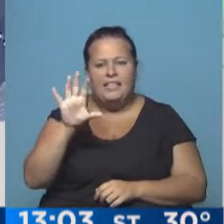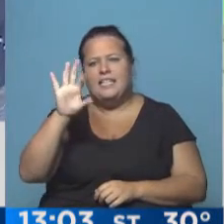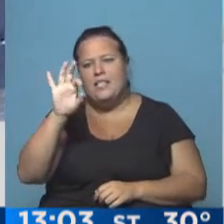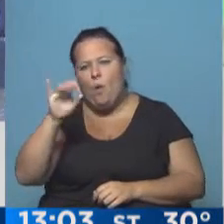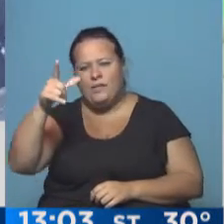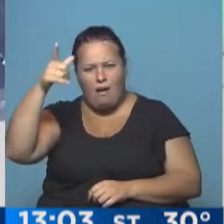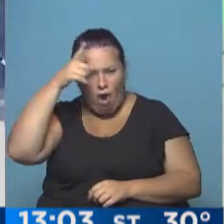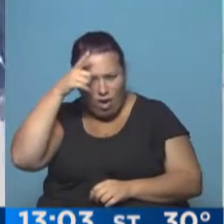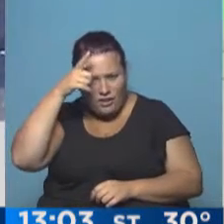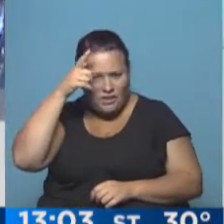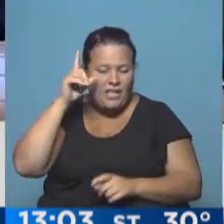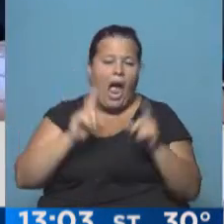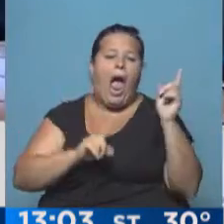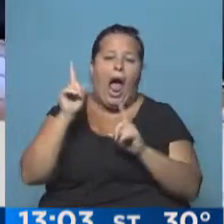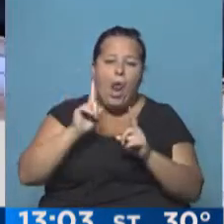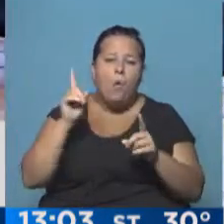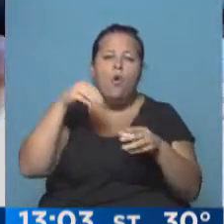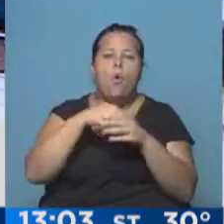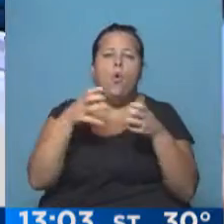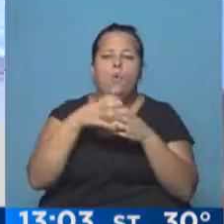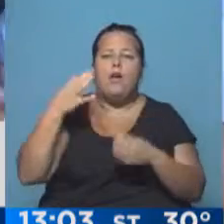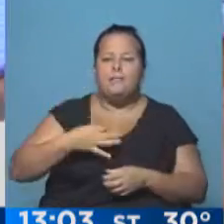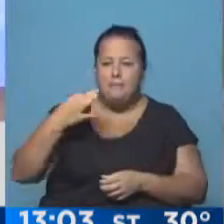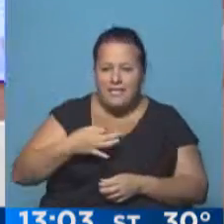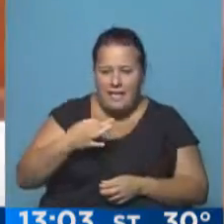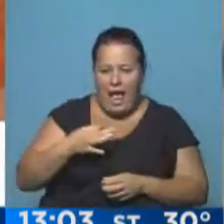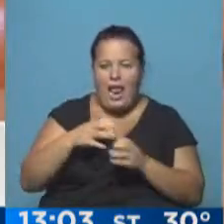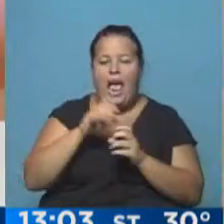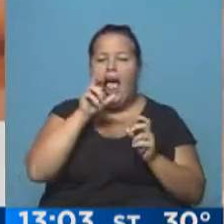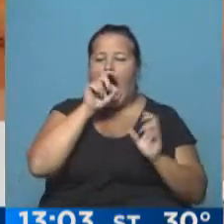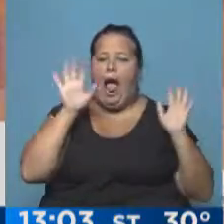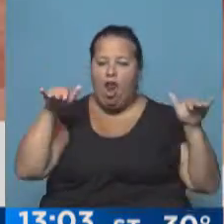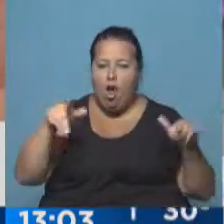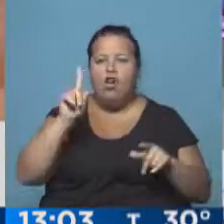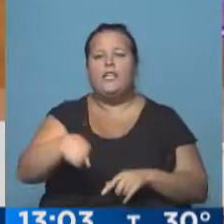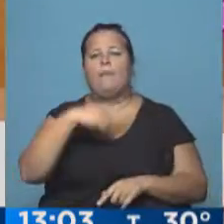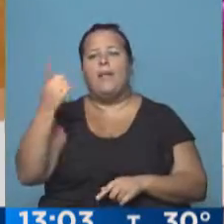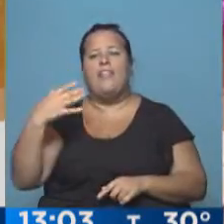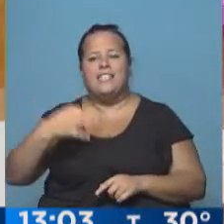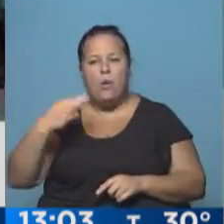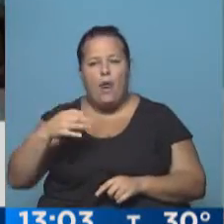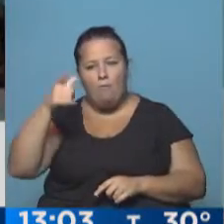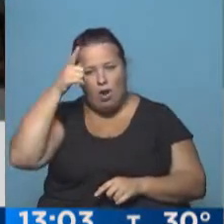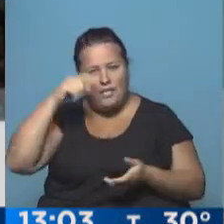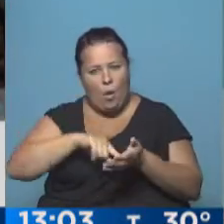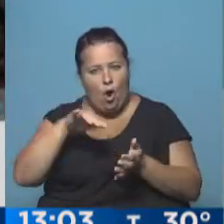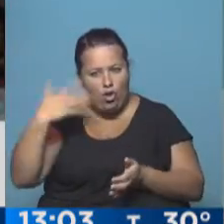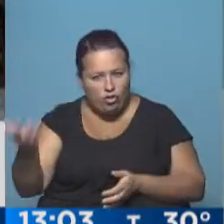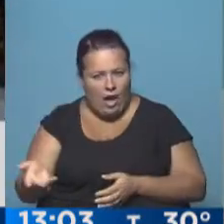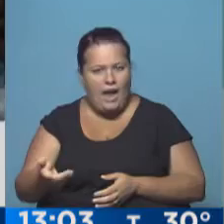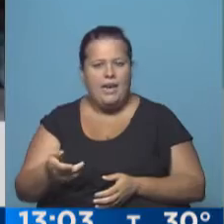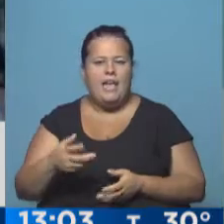50 efectivos, algunos integrantes del grupo especial, del grupo Alcón y también efectivos de seguridad de la policía bonaerense,